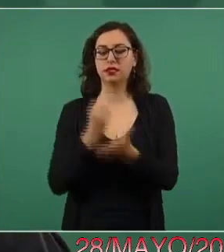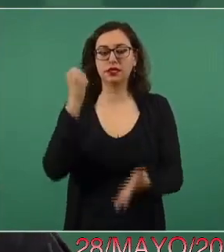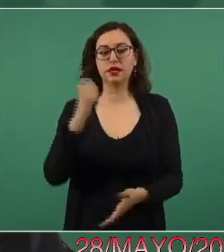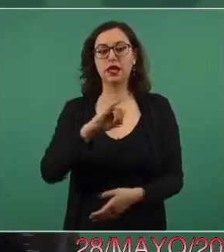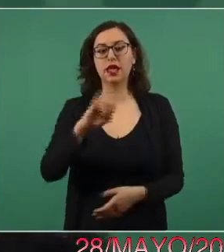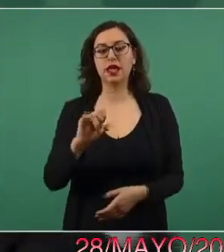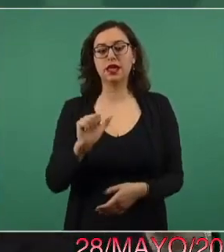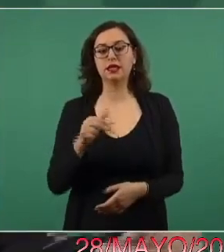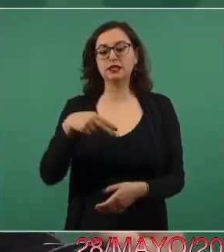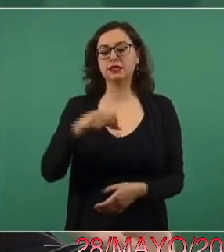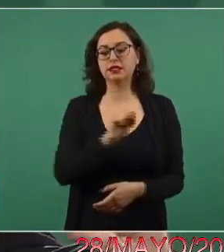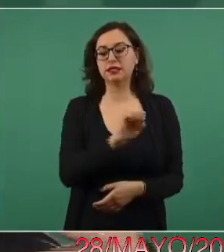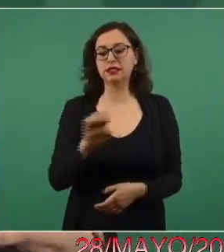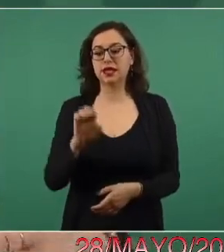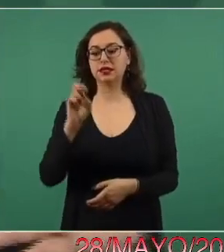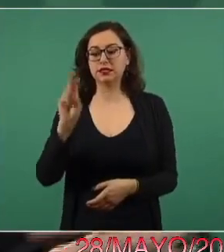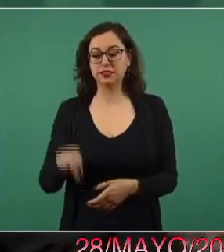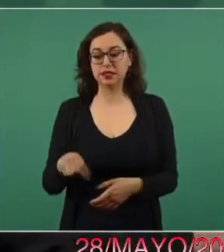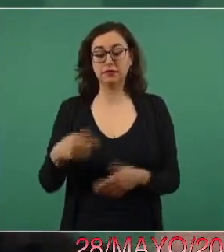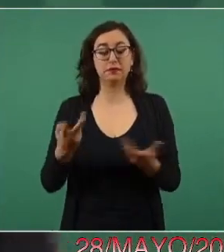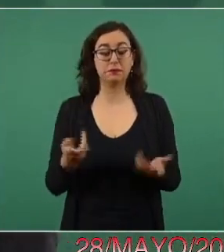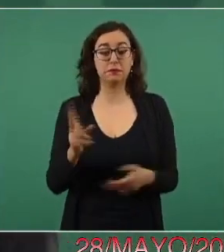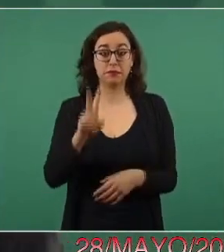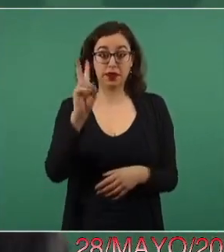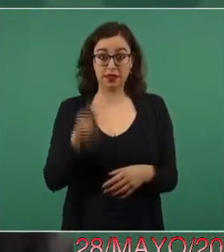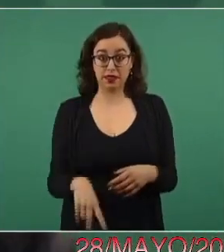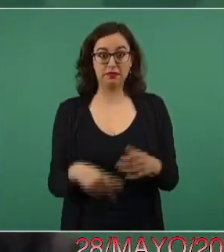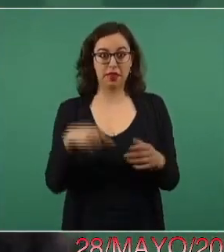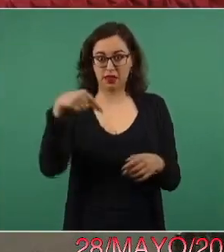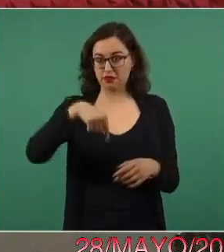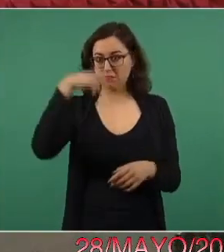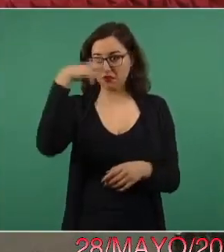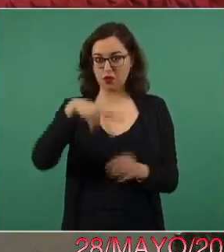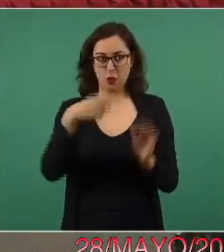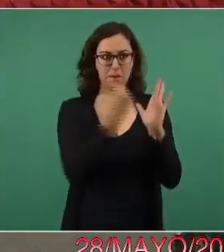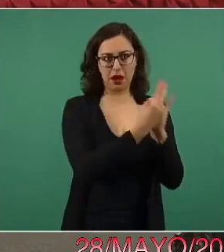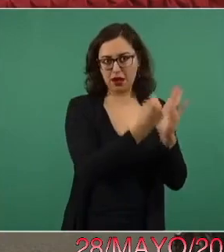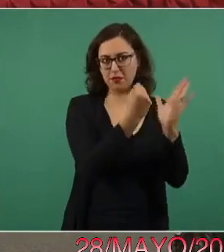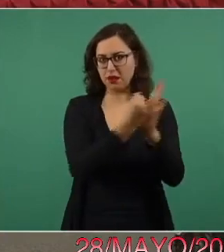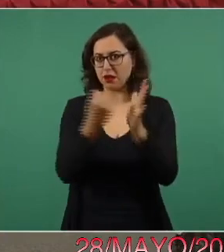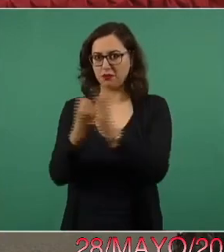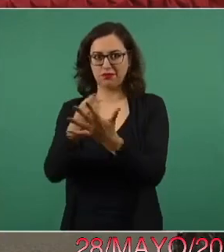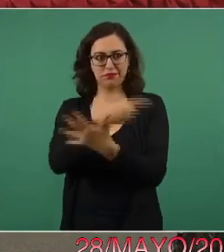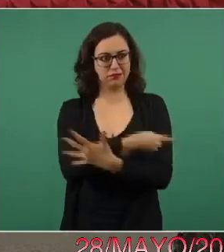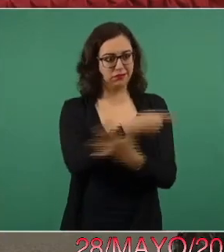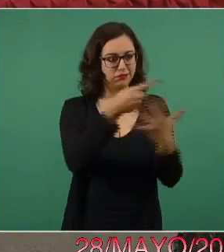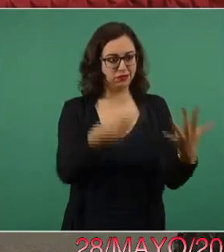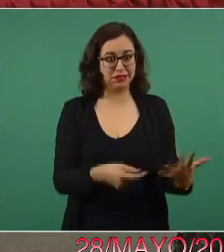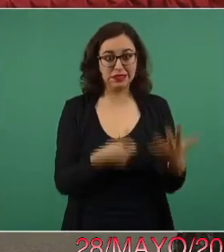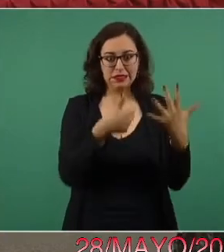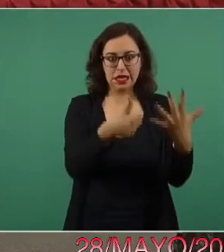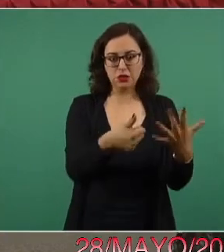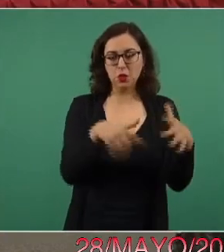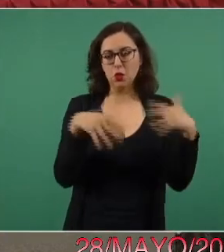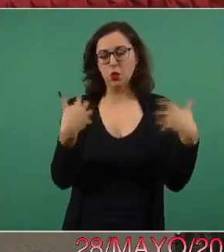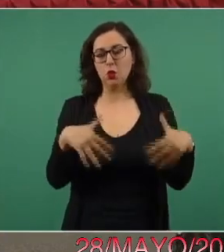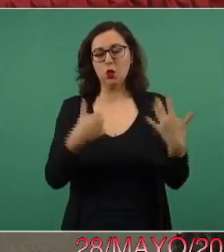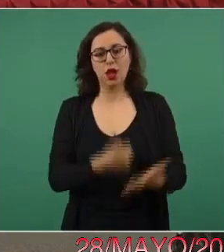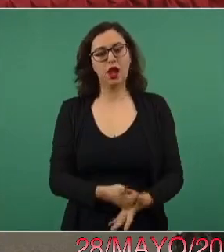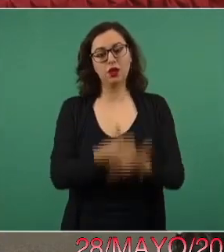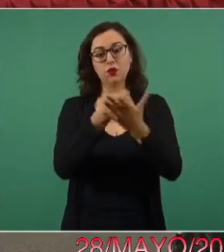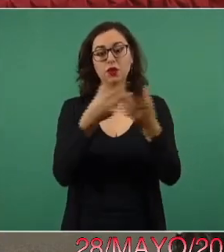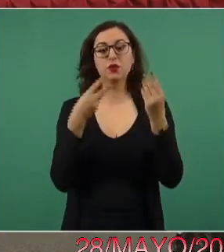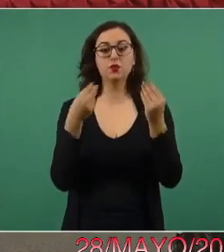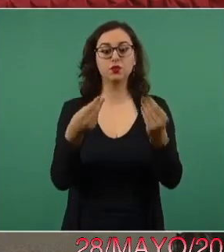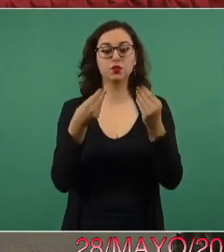los portafolios más amplios del mundo en número de vacunas y eso nos ha ayudado mucho. La segunda, que se tuvo éxito